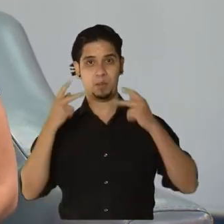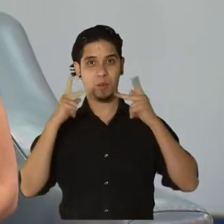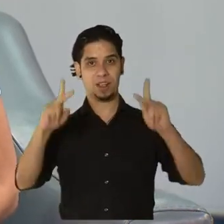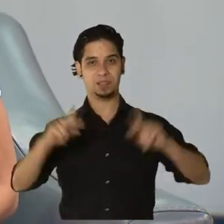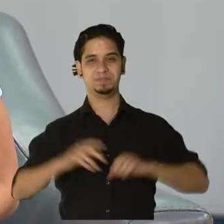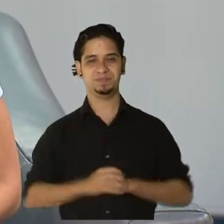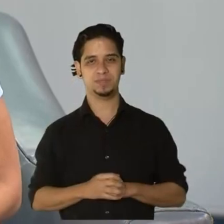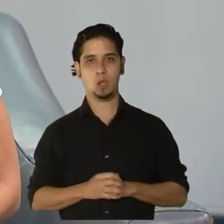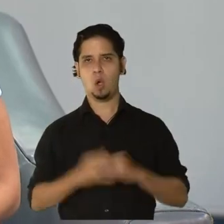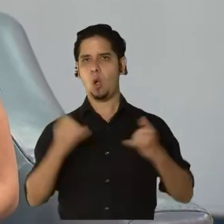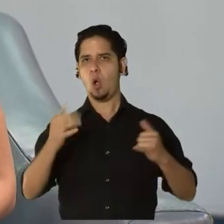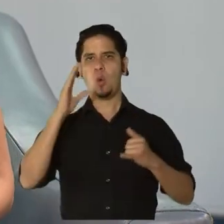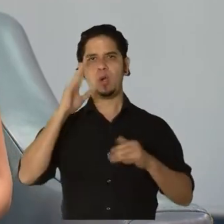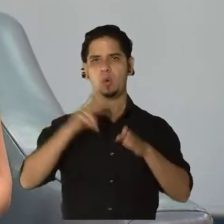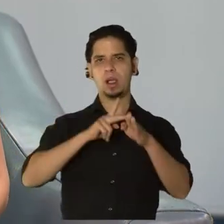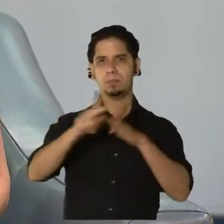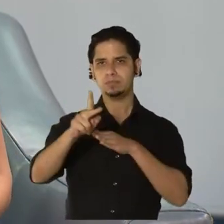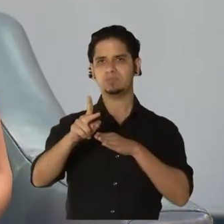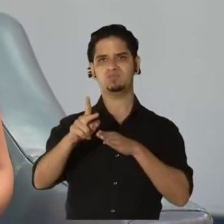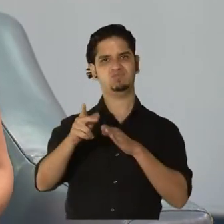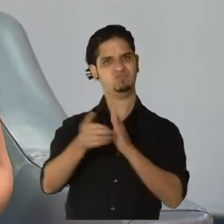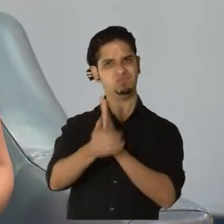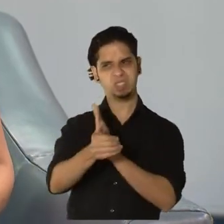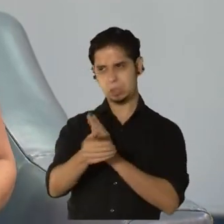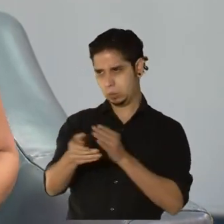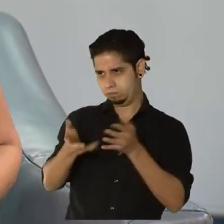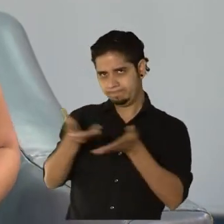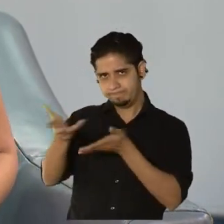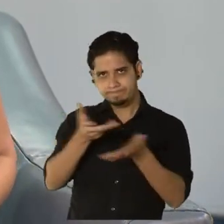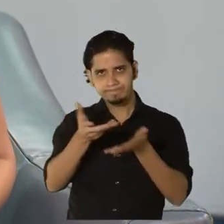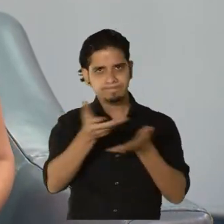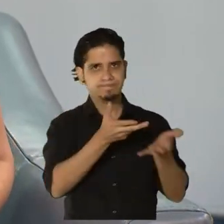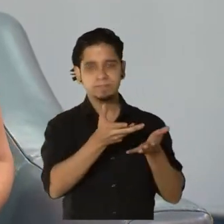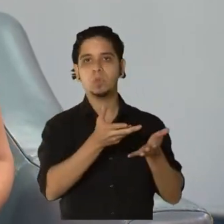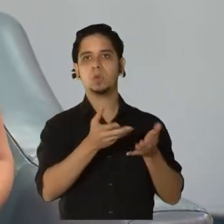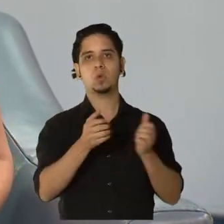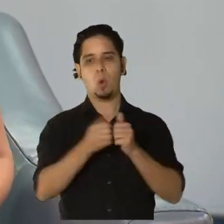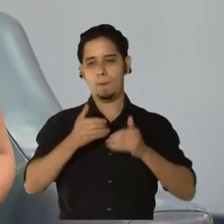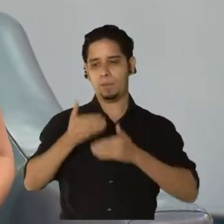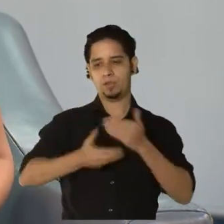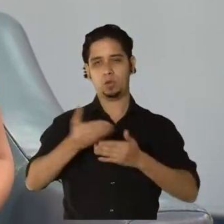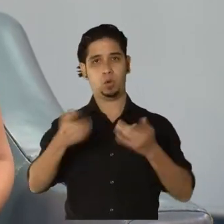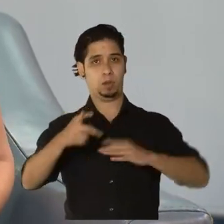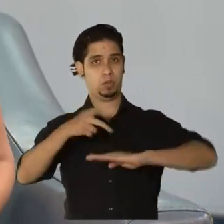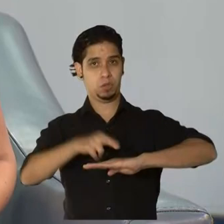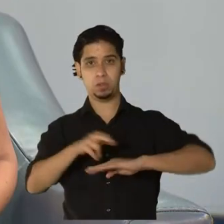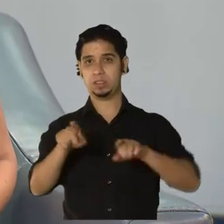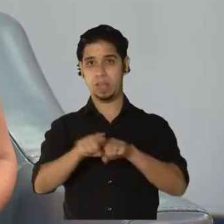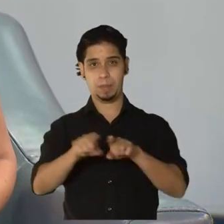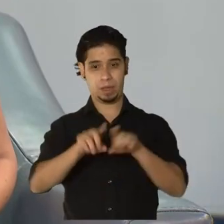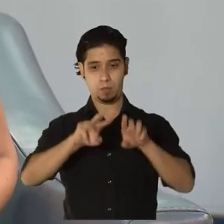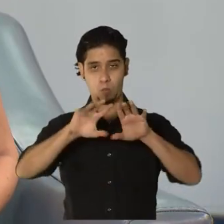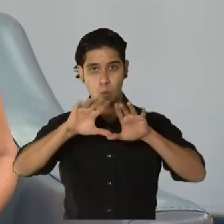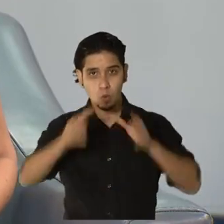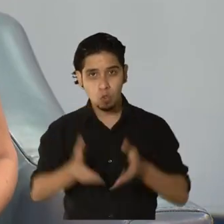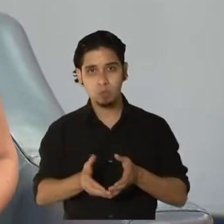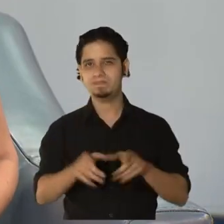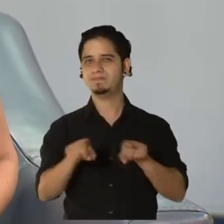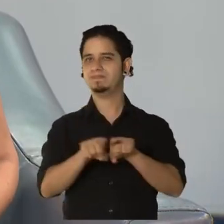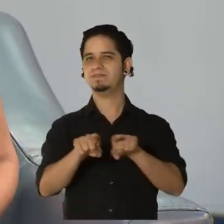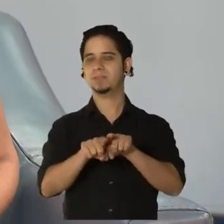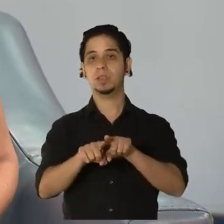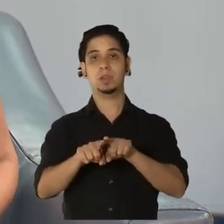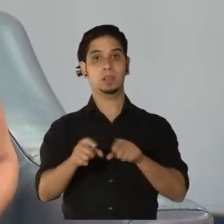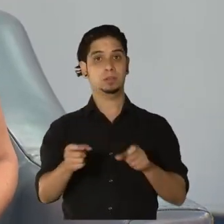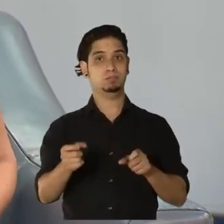hablaremos con expertos sobre el proceso histórico que se vive en la isla y también a través del planeta. Aunque hay muchos, mucho